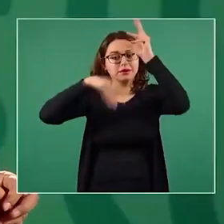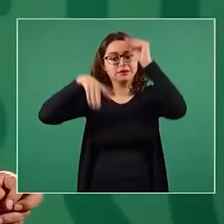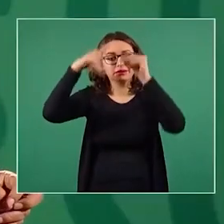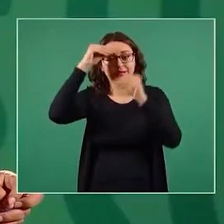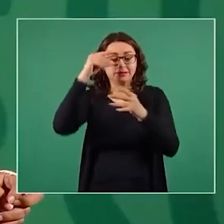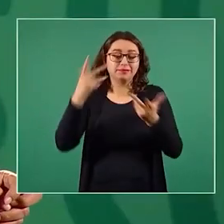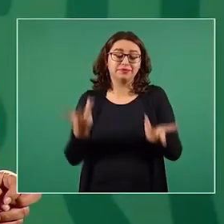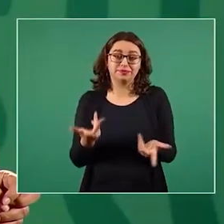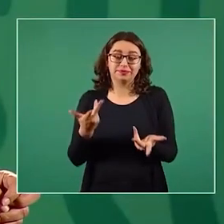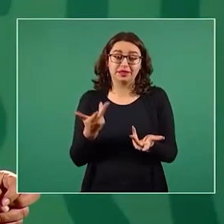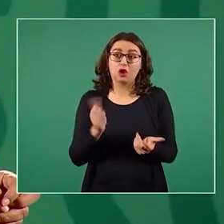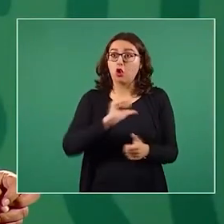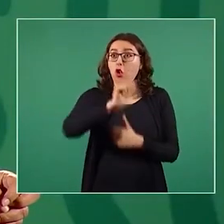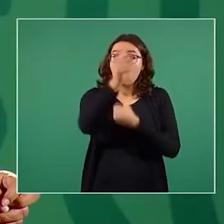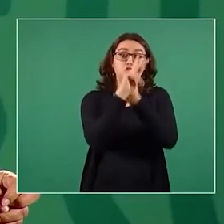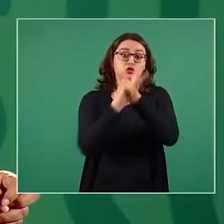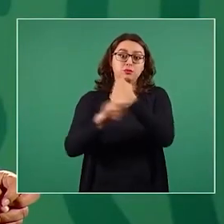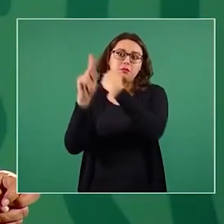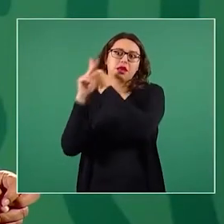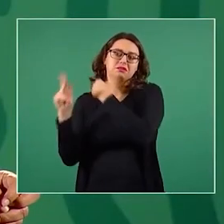tenemos atrasos.